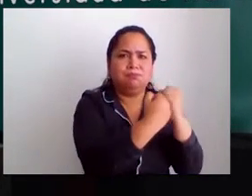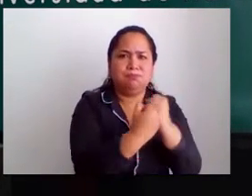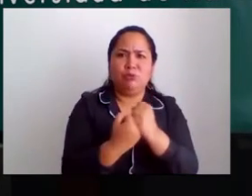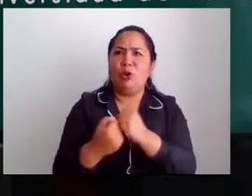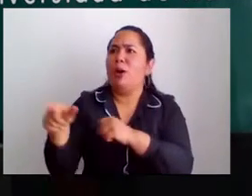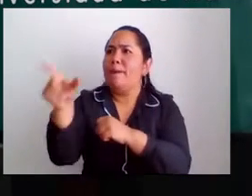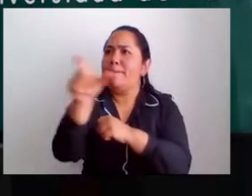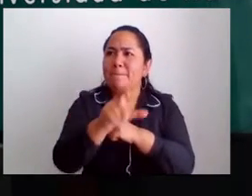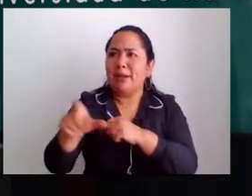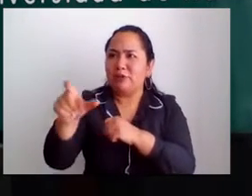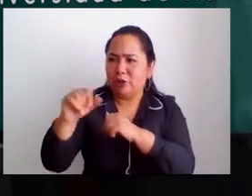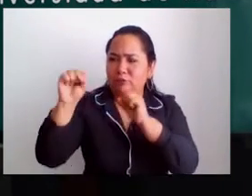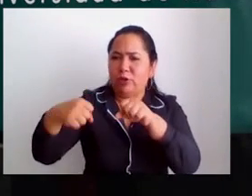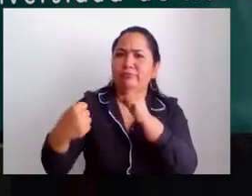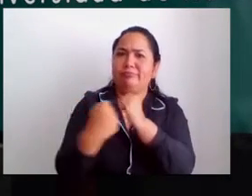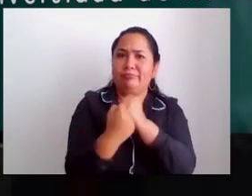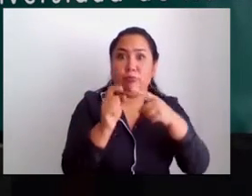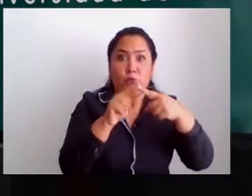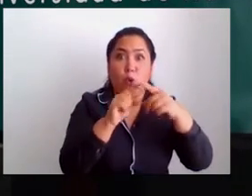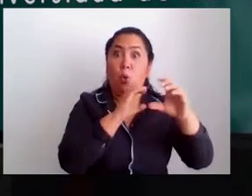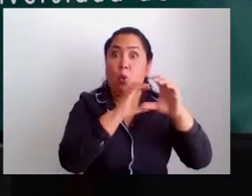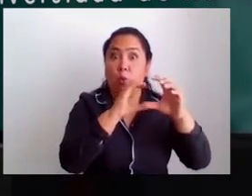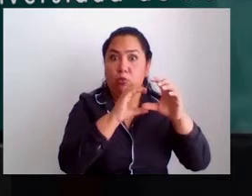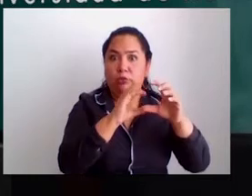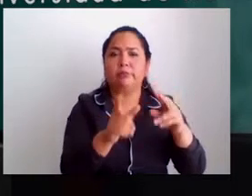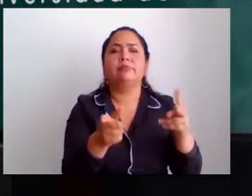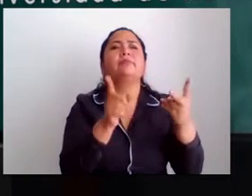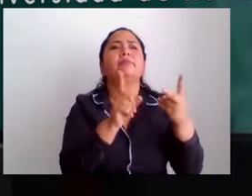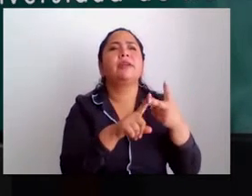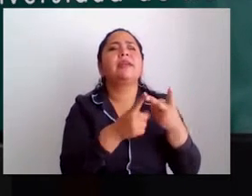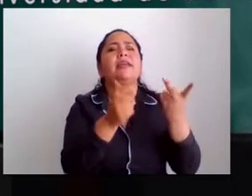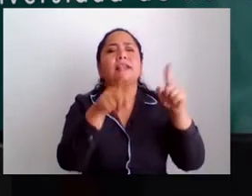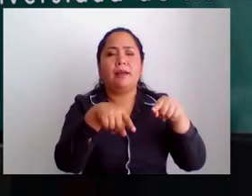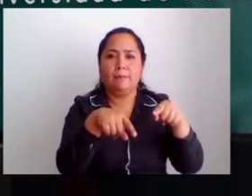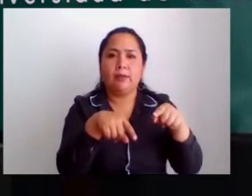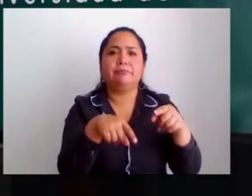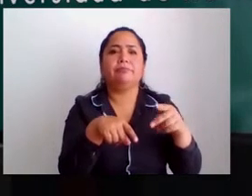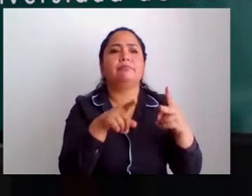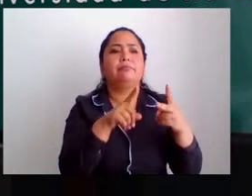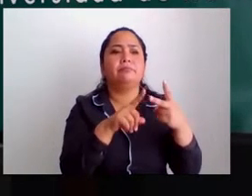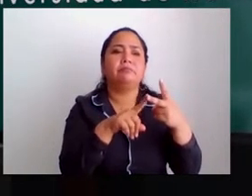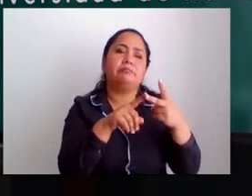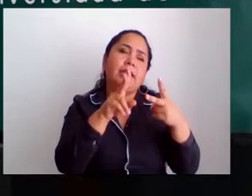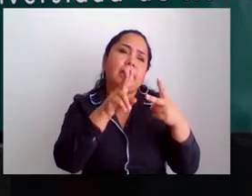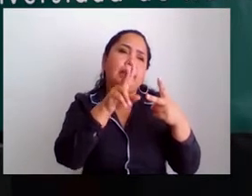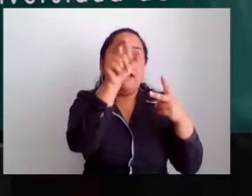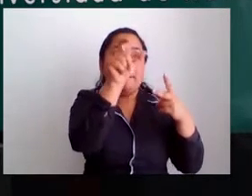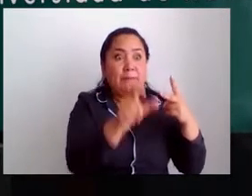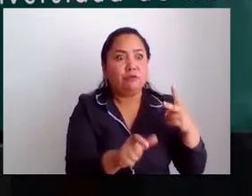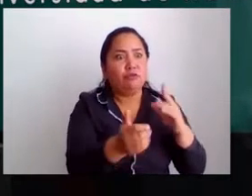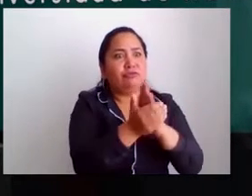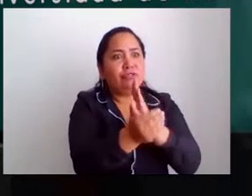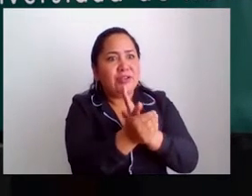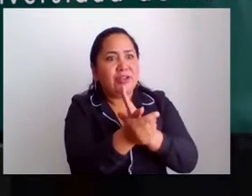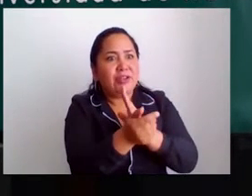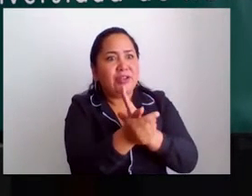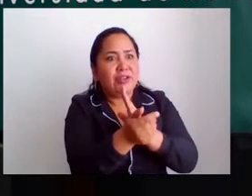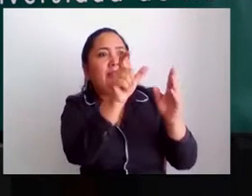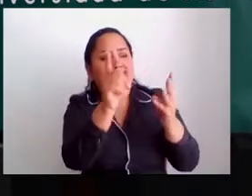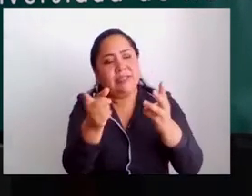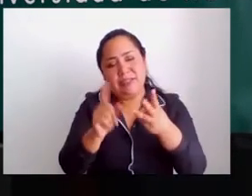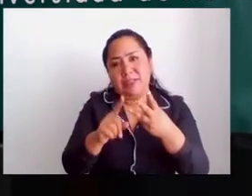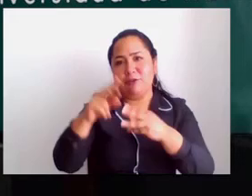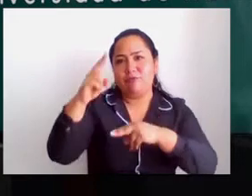contar con el apoyo de las personas que le rodean, y también los ejes estratégicos relacionados con el talento humano e infraestructura.